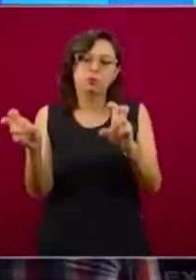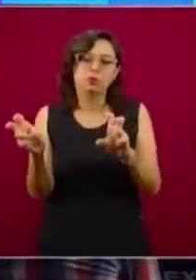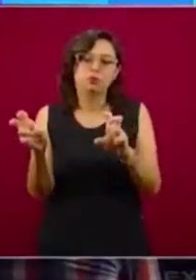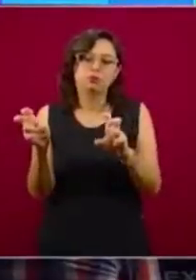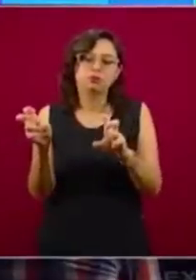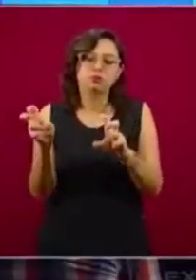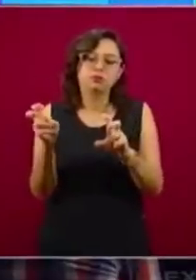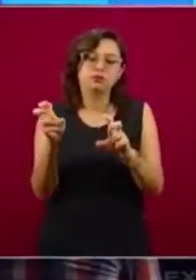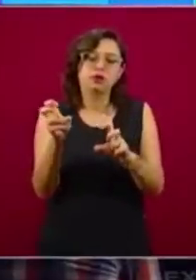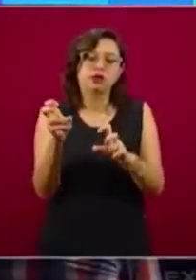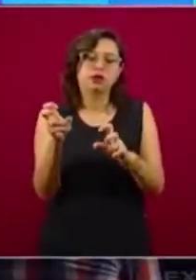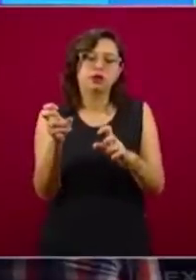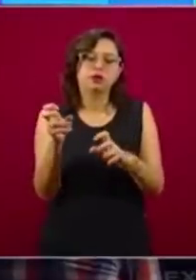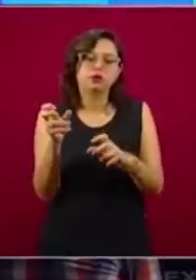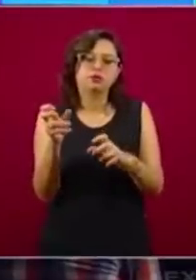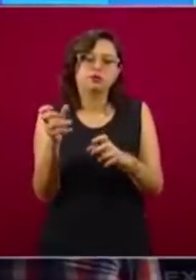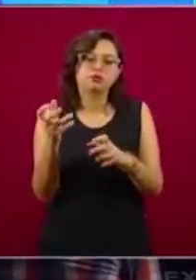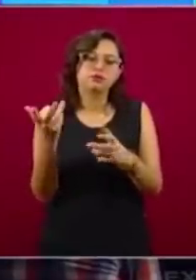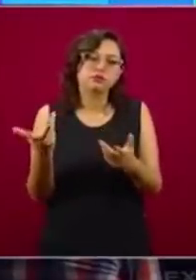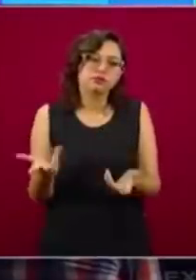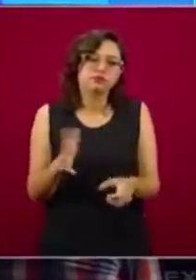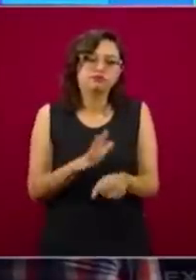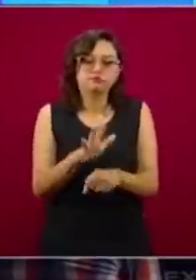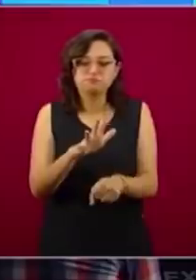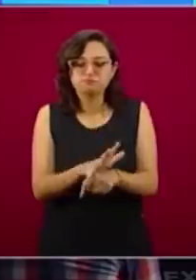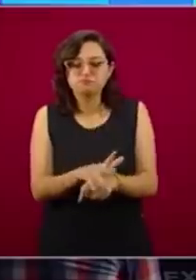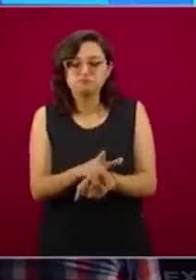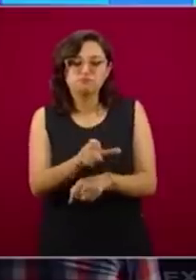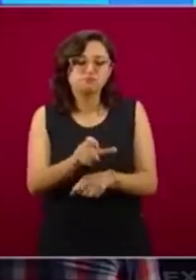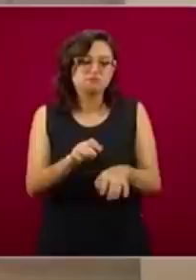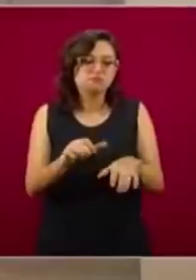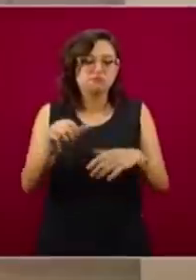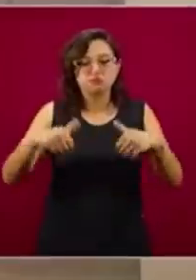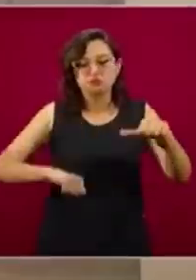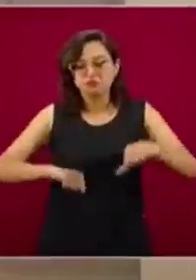hacia la valoración de su trabajo.